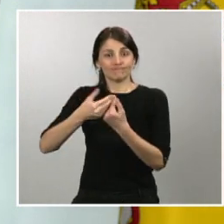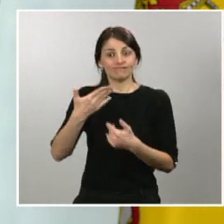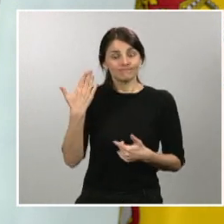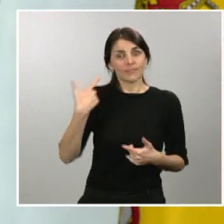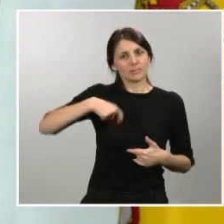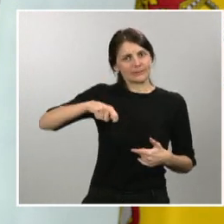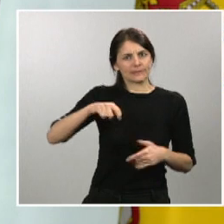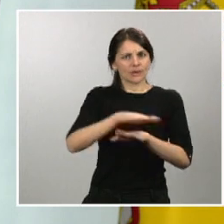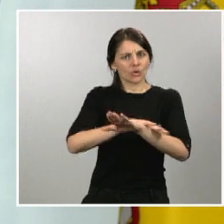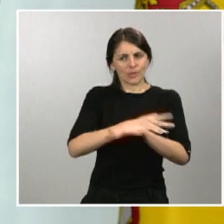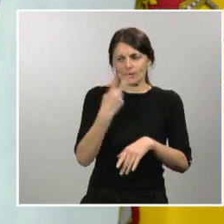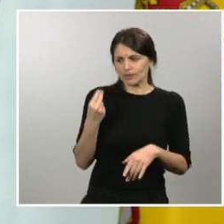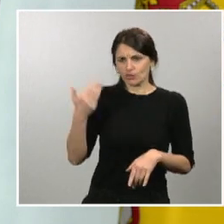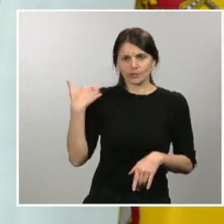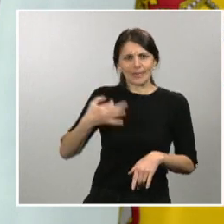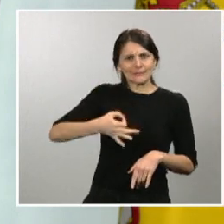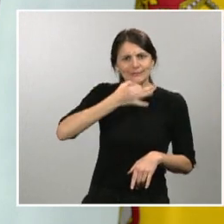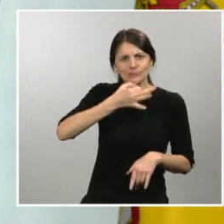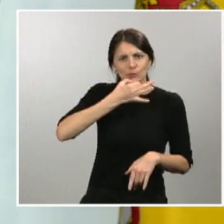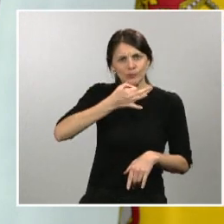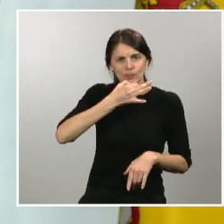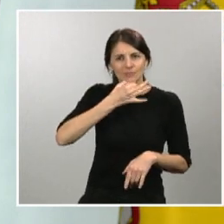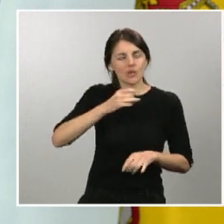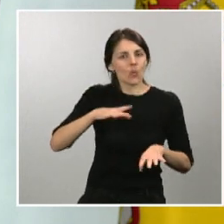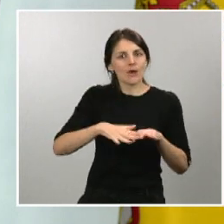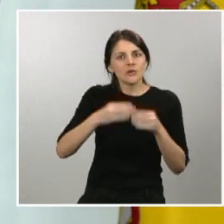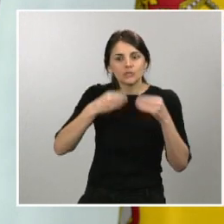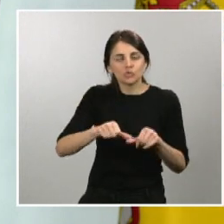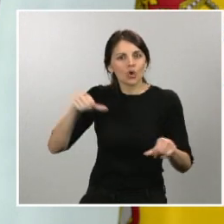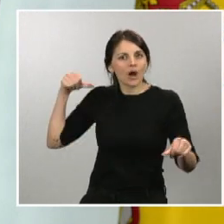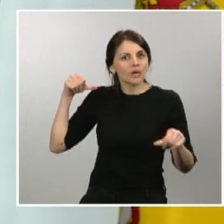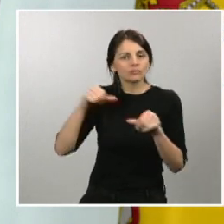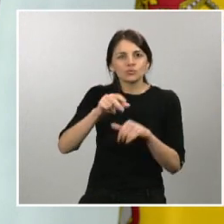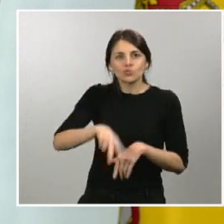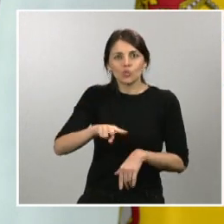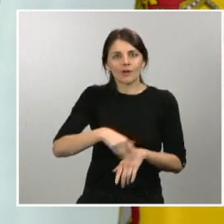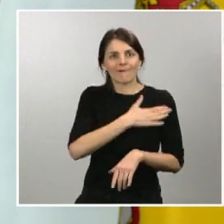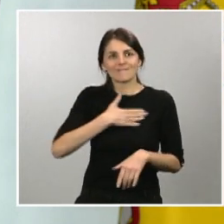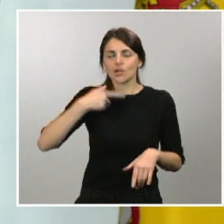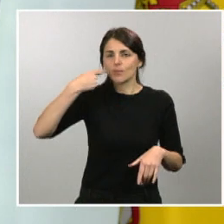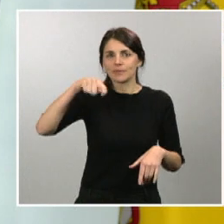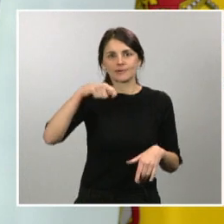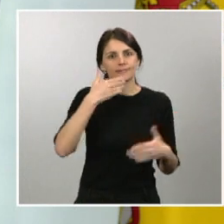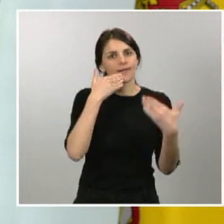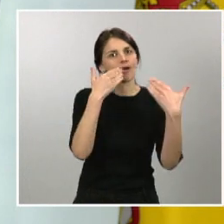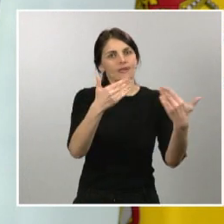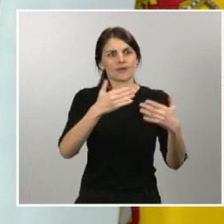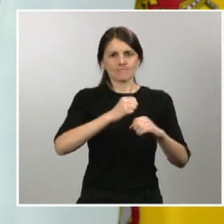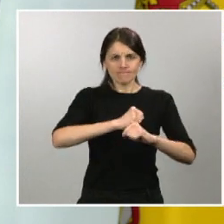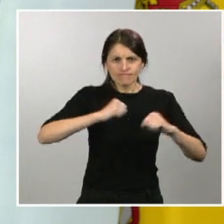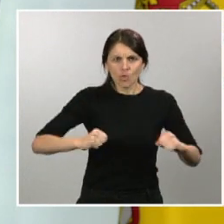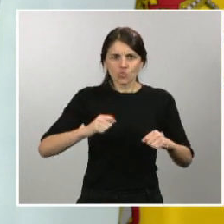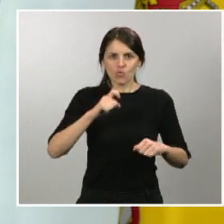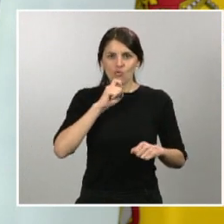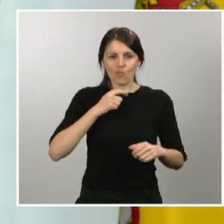días fue un discurso histórico. Quiero agradecerle su visión y su firmeza a la hora de defender la solidaridad como